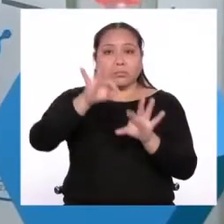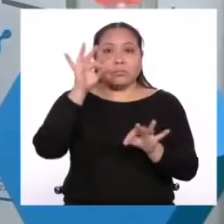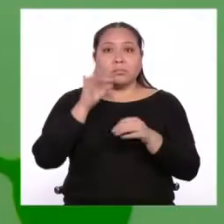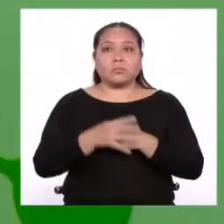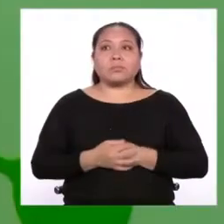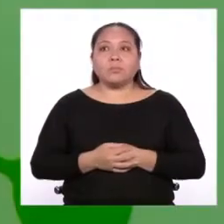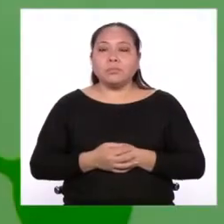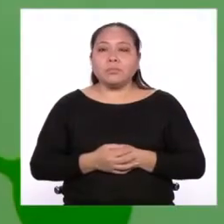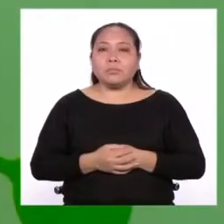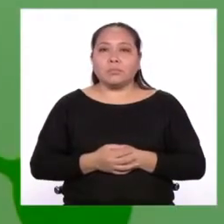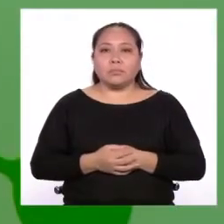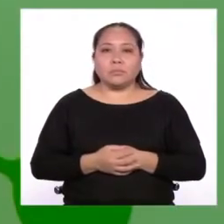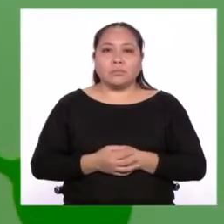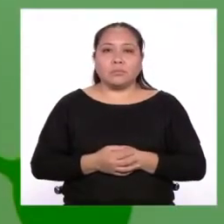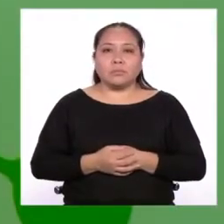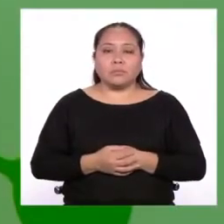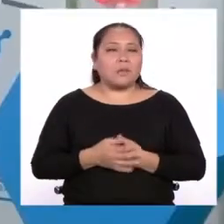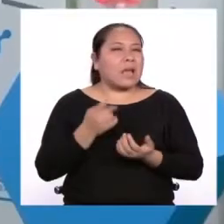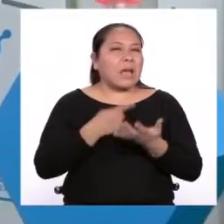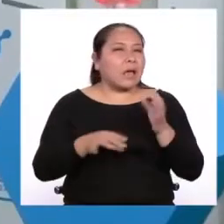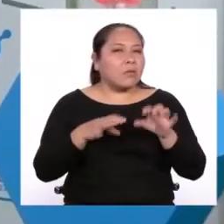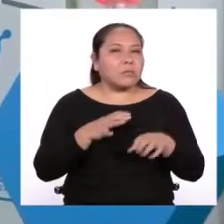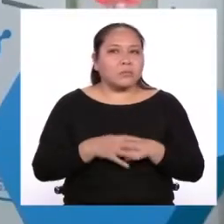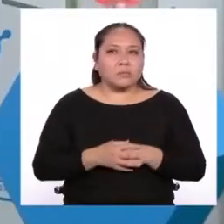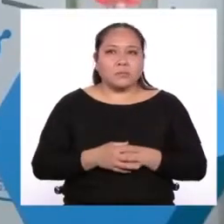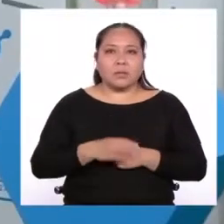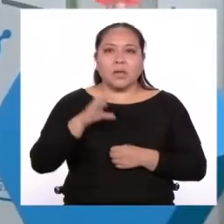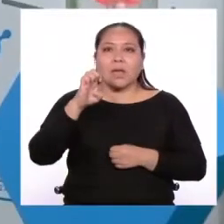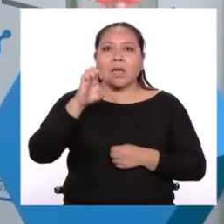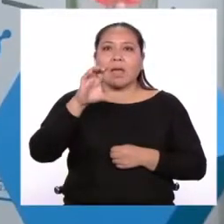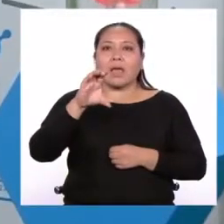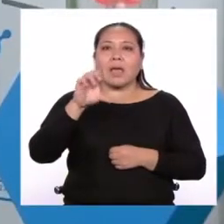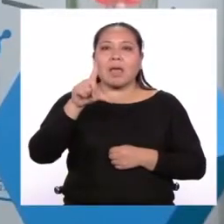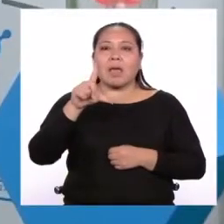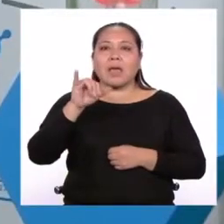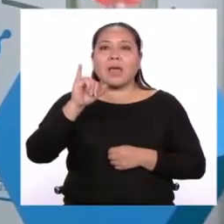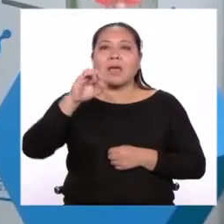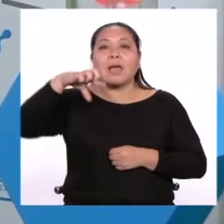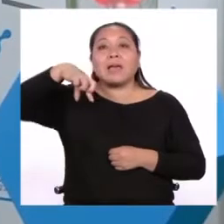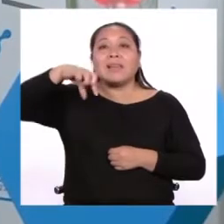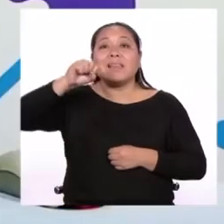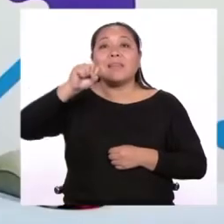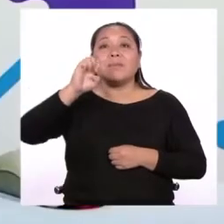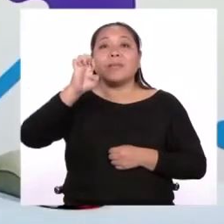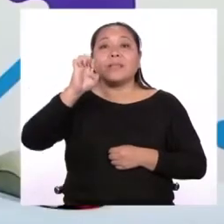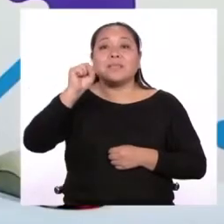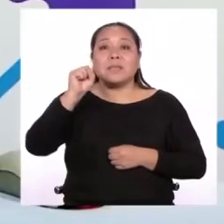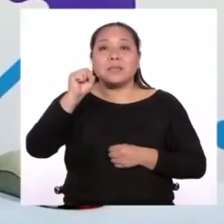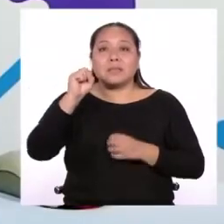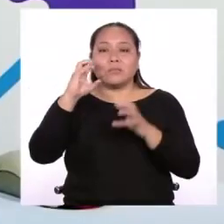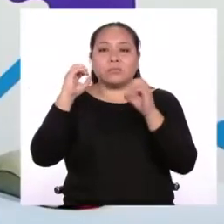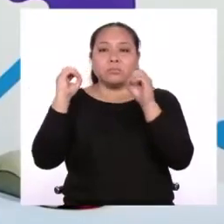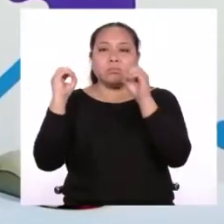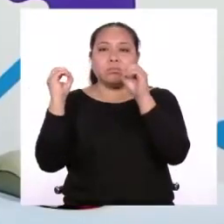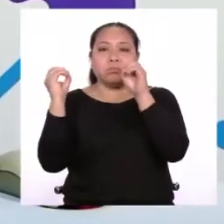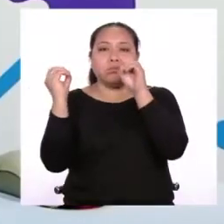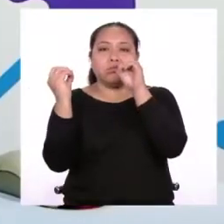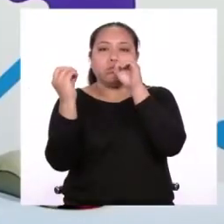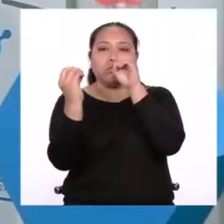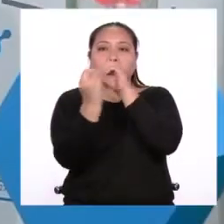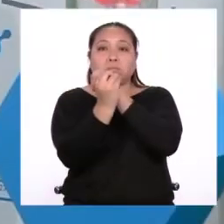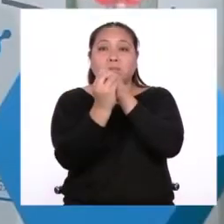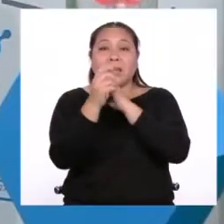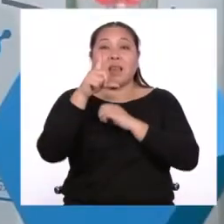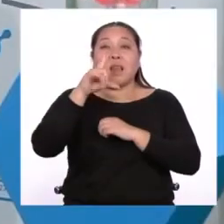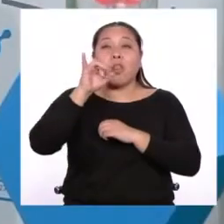¿Te das cuenta? ¿Qué puedo hacer? Eclipses. Muy buena idea, Delta. Cuando la Tierra se interpone entre la Luna